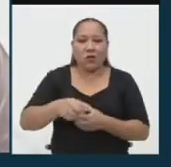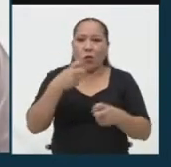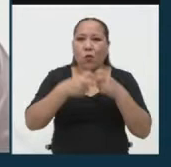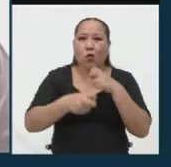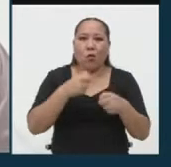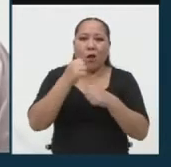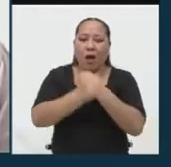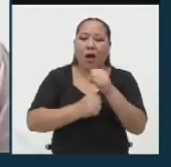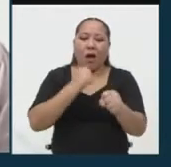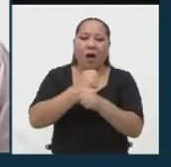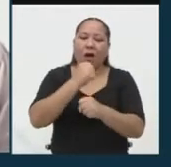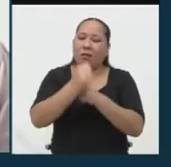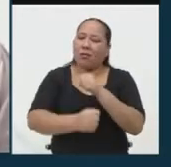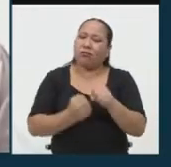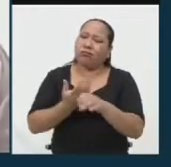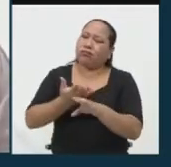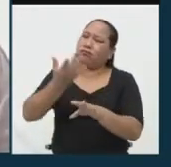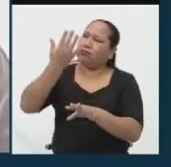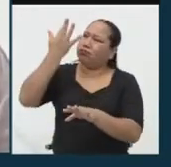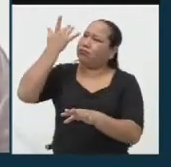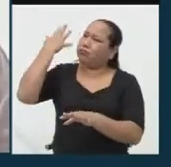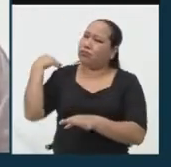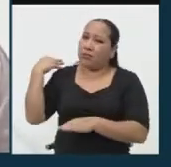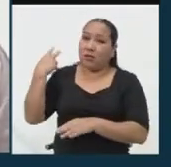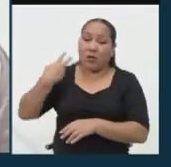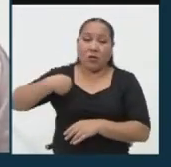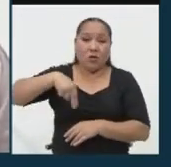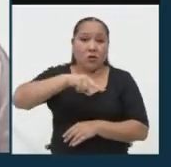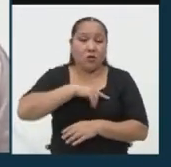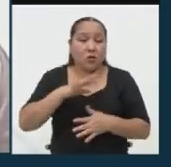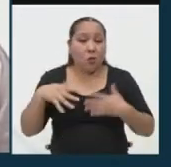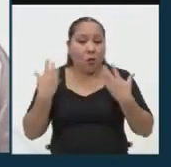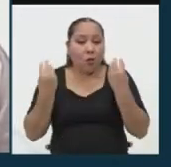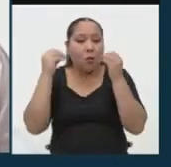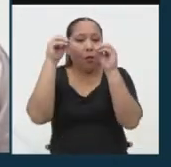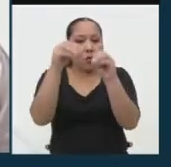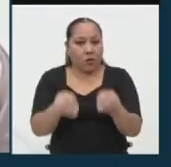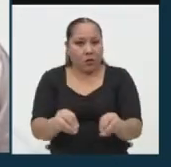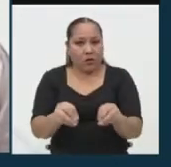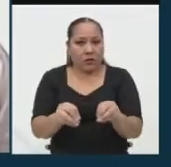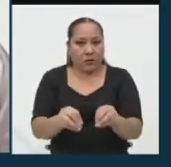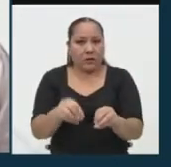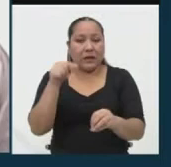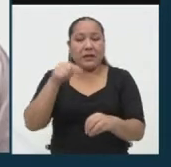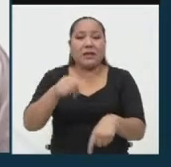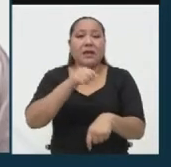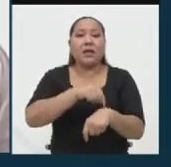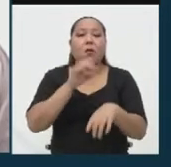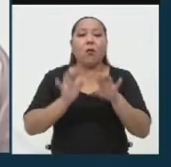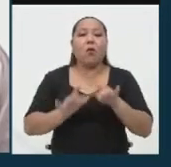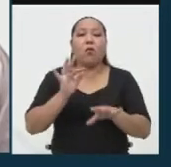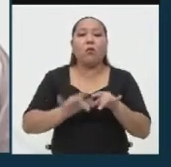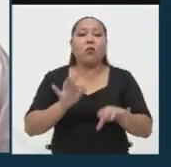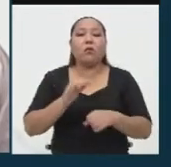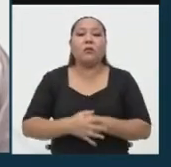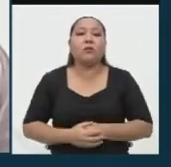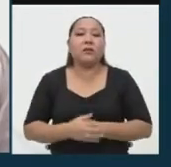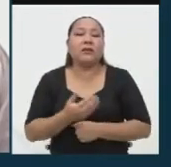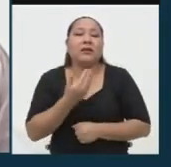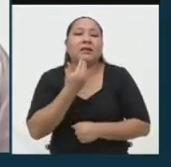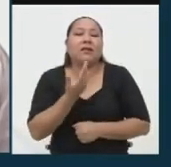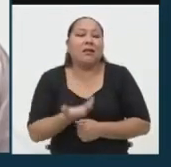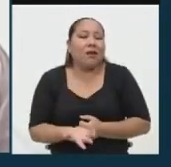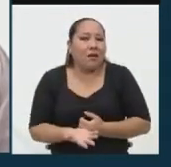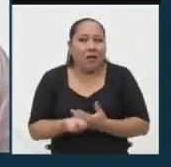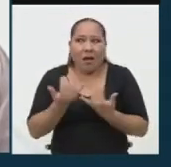muchísimos, muchísimos años atrás, podemos nosotros implementar la era digital. ¿Quién iba a imaginar